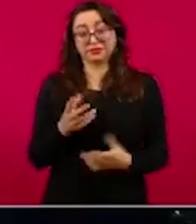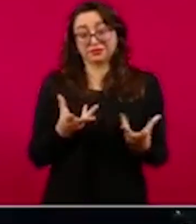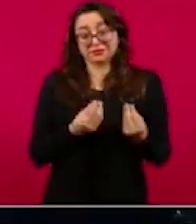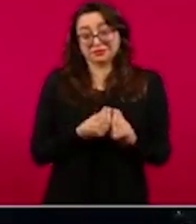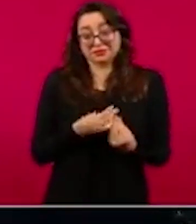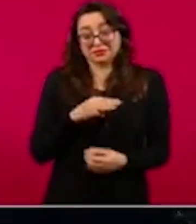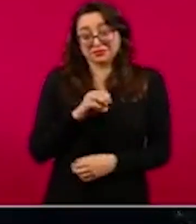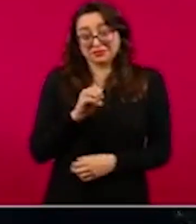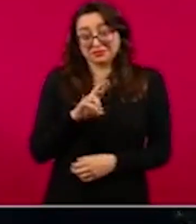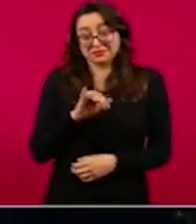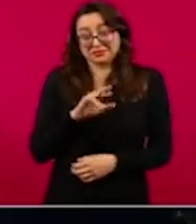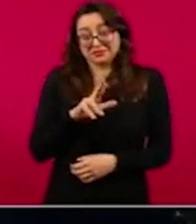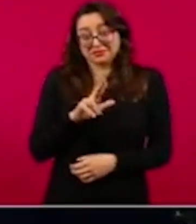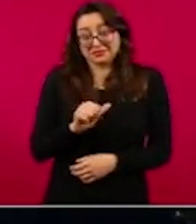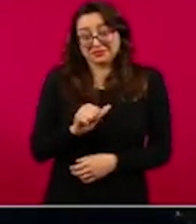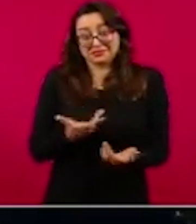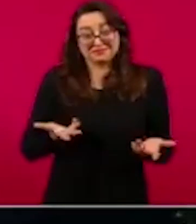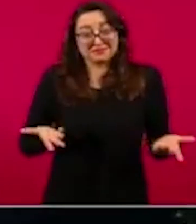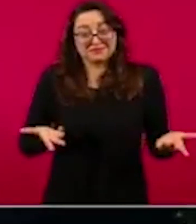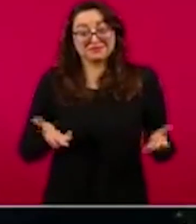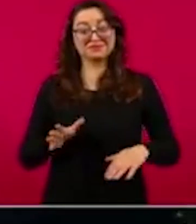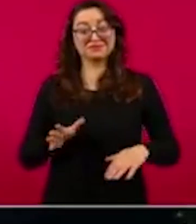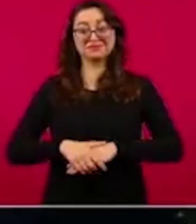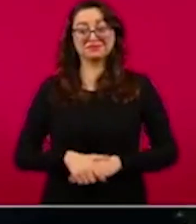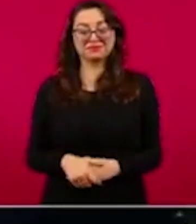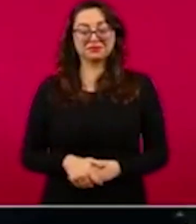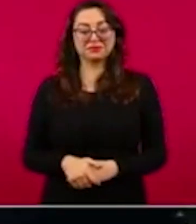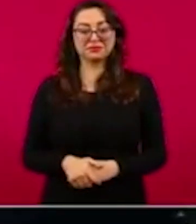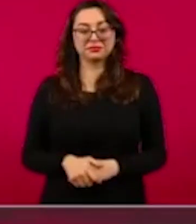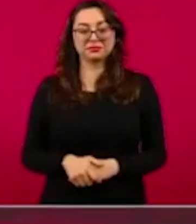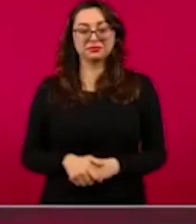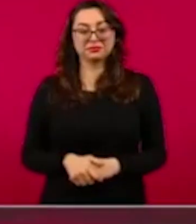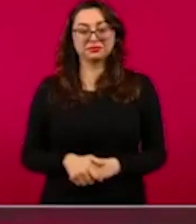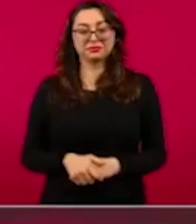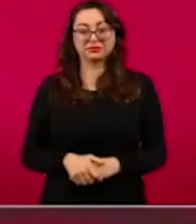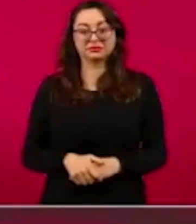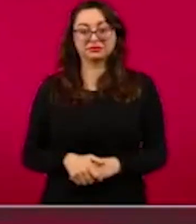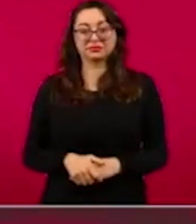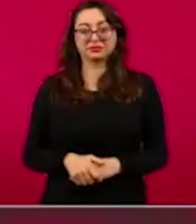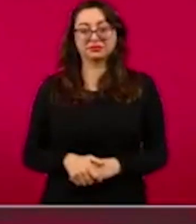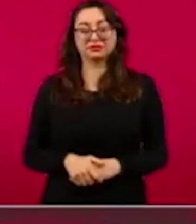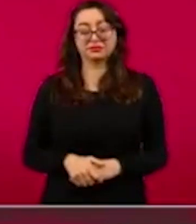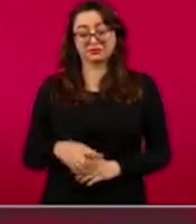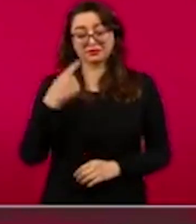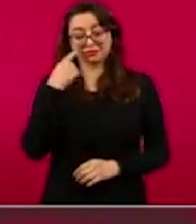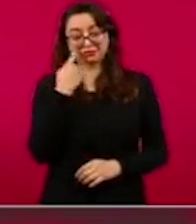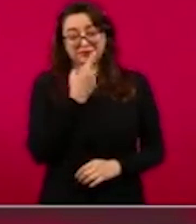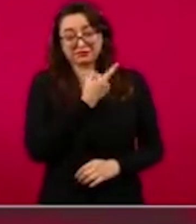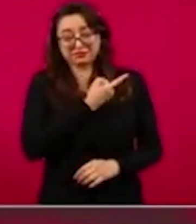bloque opositor Vapor México y los acusó de llevar a cabo promiscuidad política. Durante la conferencia matutina,